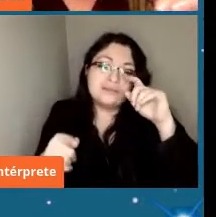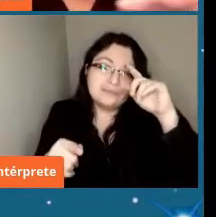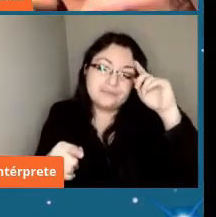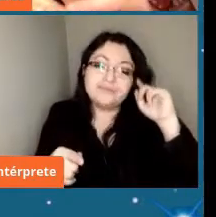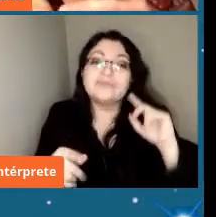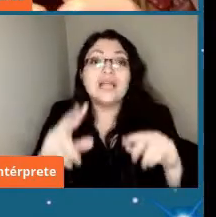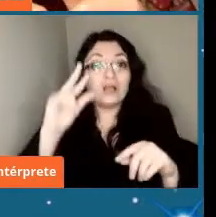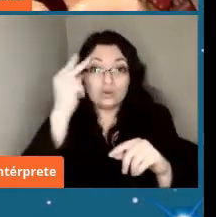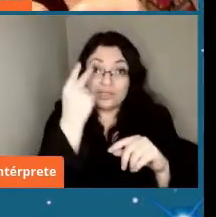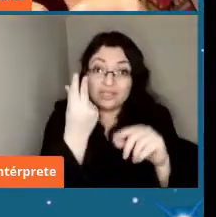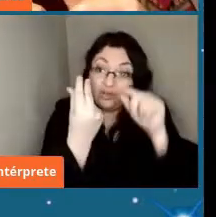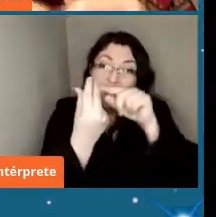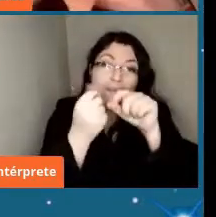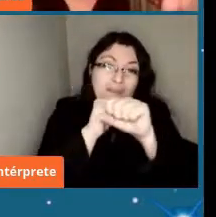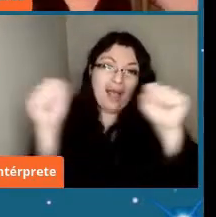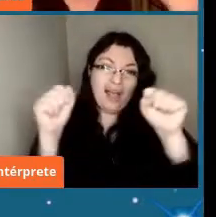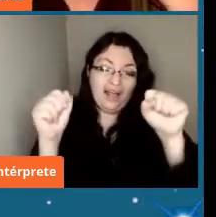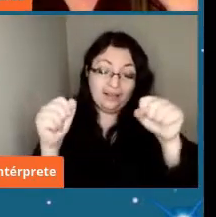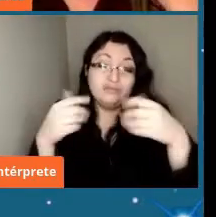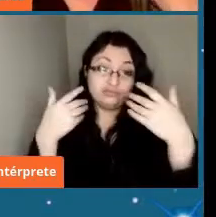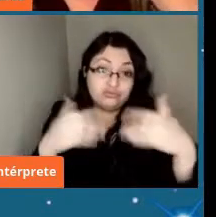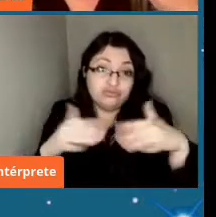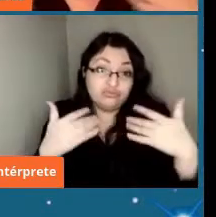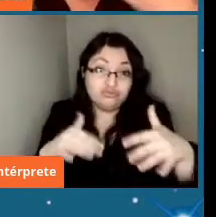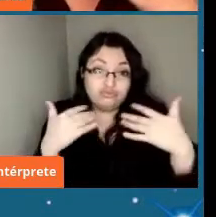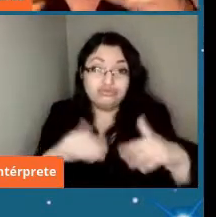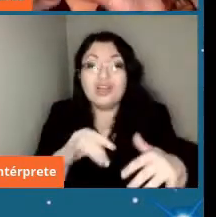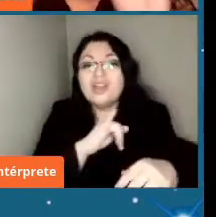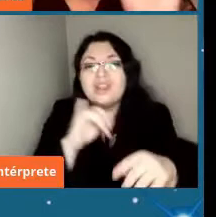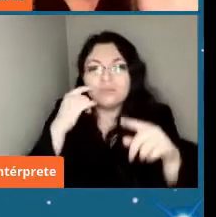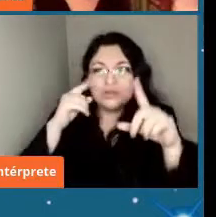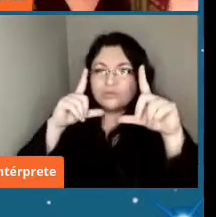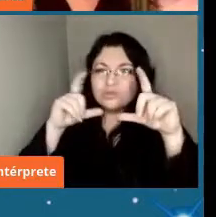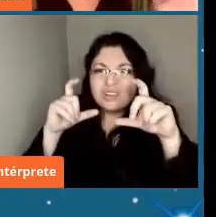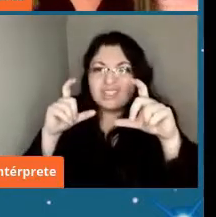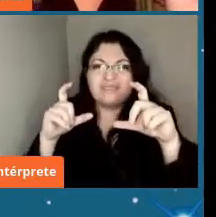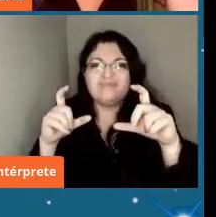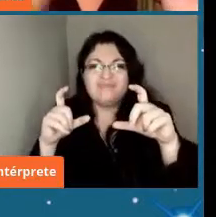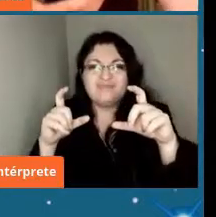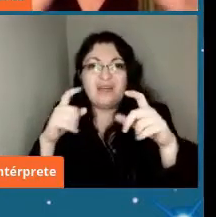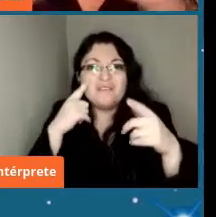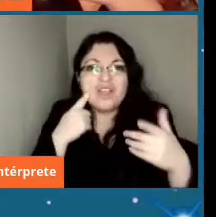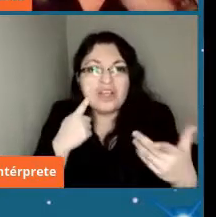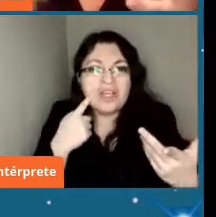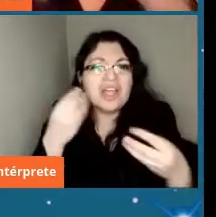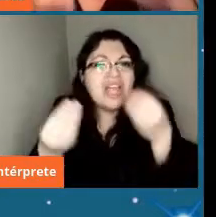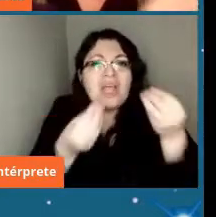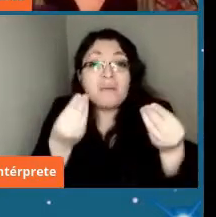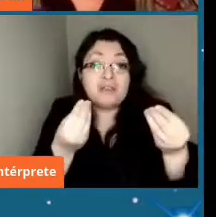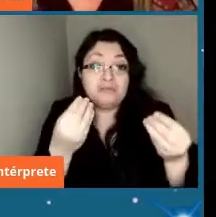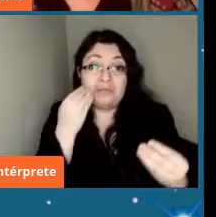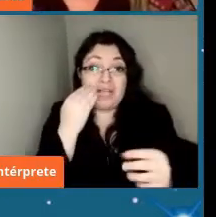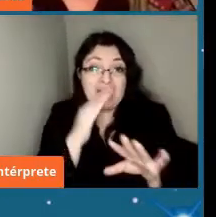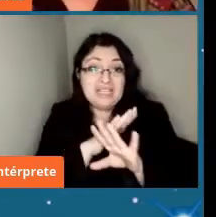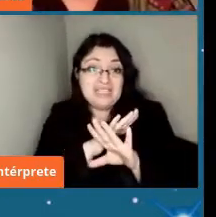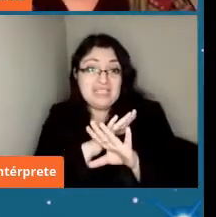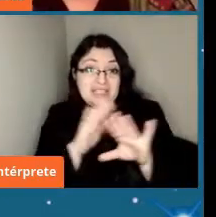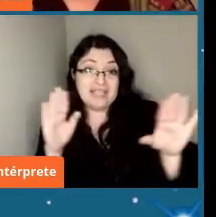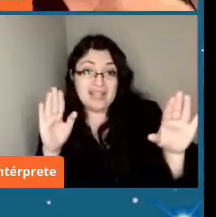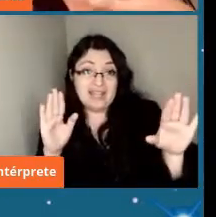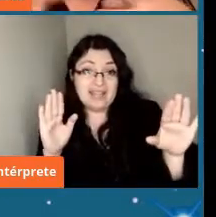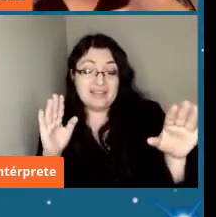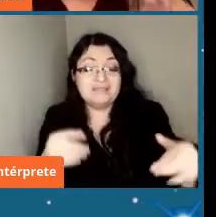asteroide y que después vieron que el efecto fue casi nulo o sea que el impacto no modificó mucho